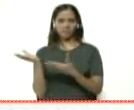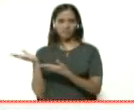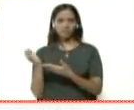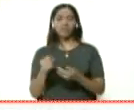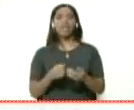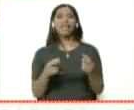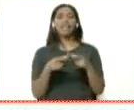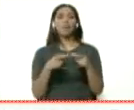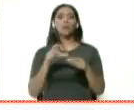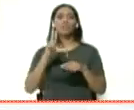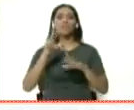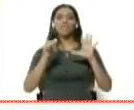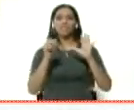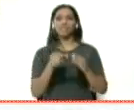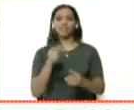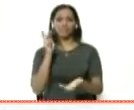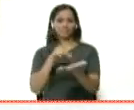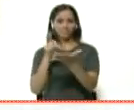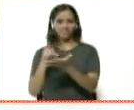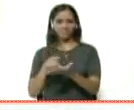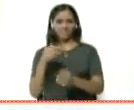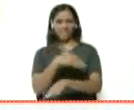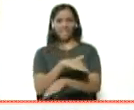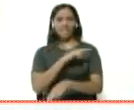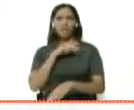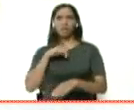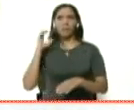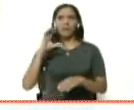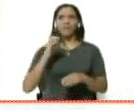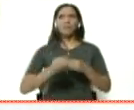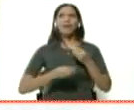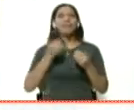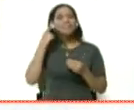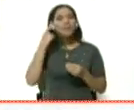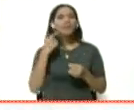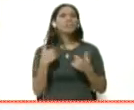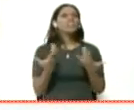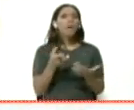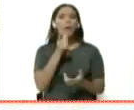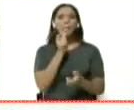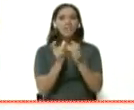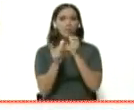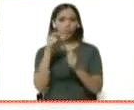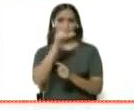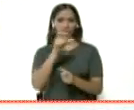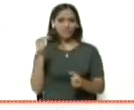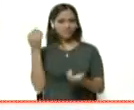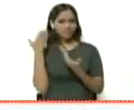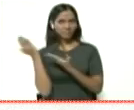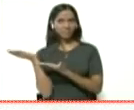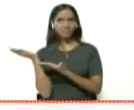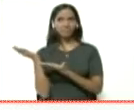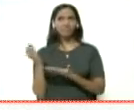El equipo de 360 continúa recorriendo las calles de nuestro país para saber qué pregunta la gente. Escuchemos.